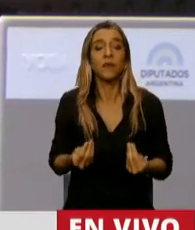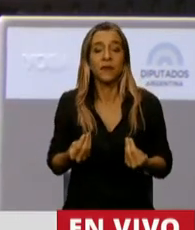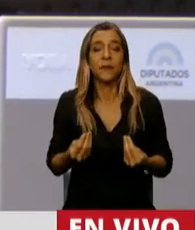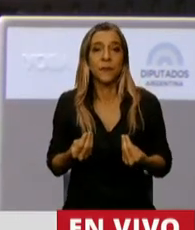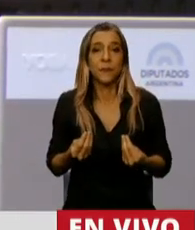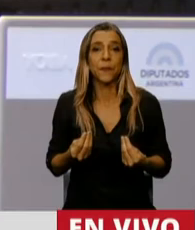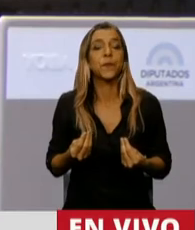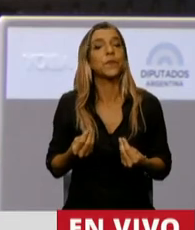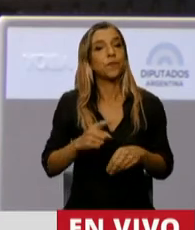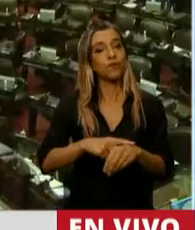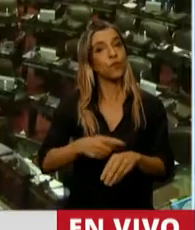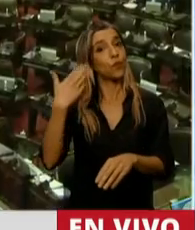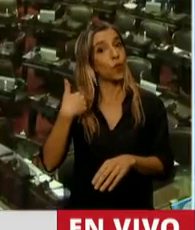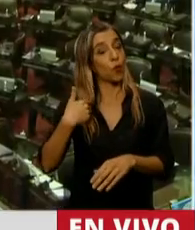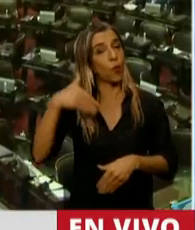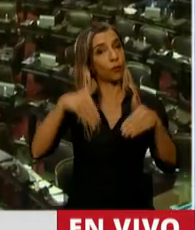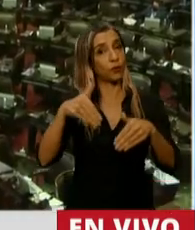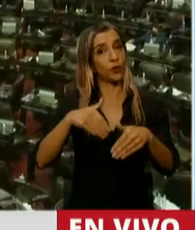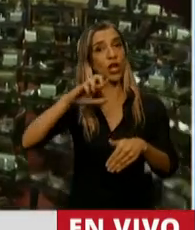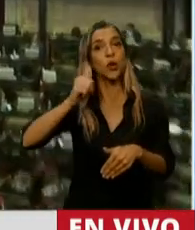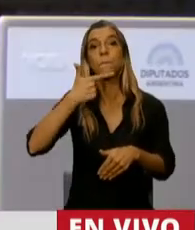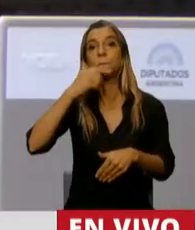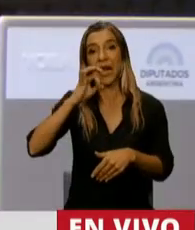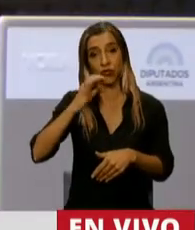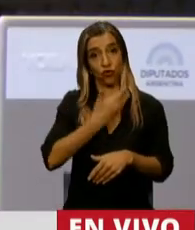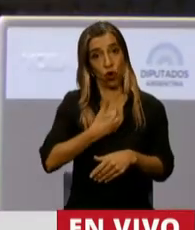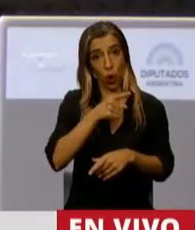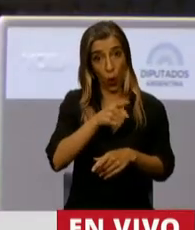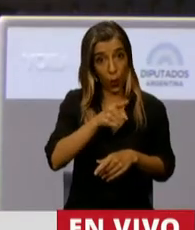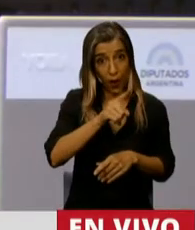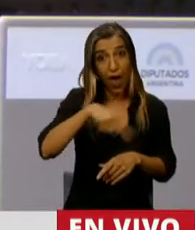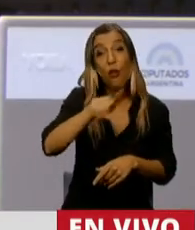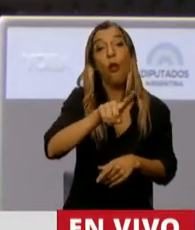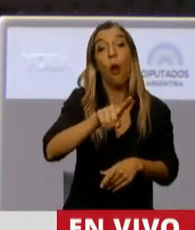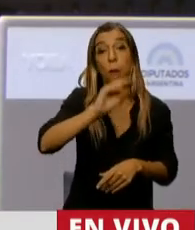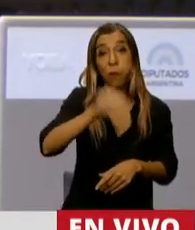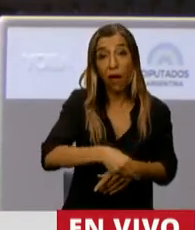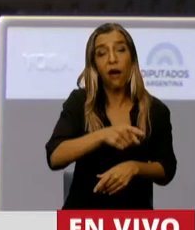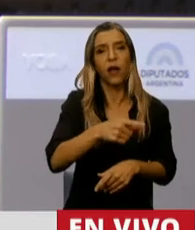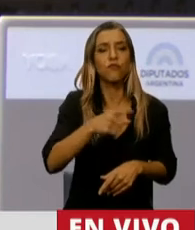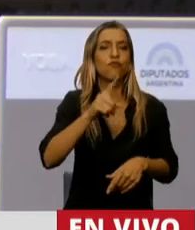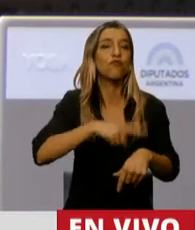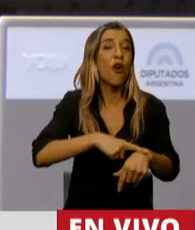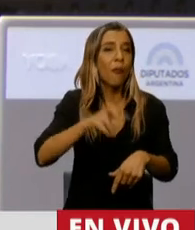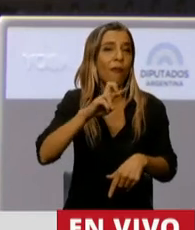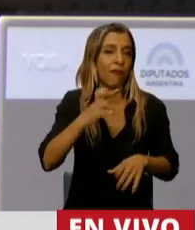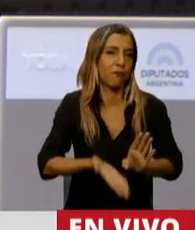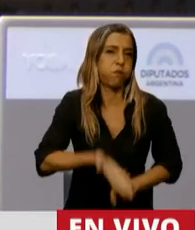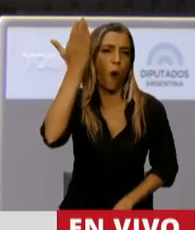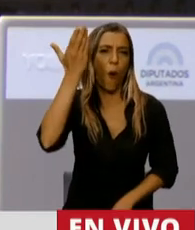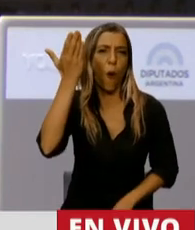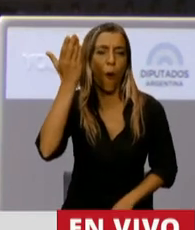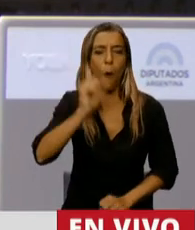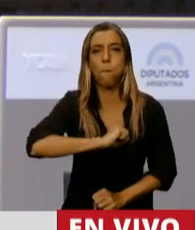que cuando perdió la paso el gobierno de ustedes, dejó que el dólar explotara. O sea, la